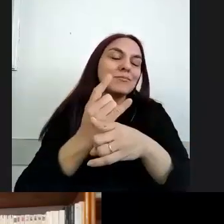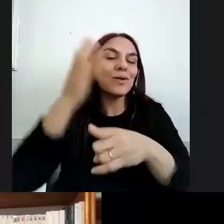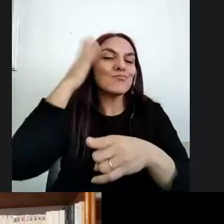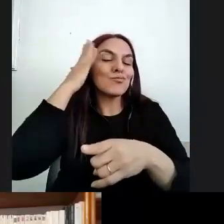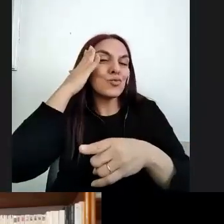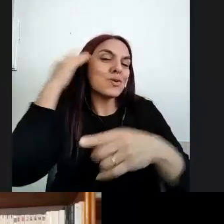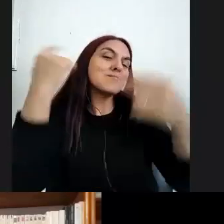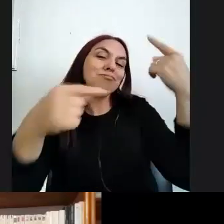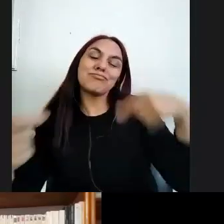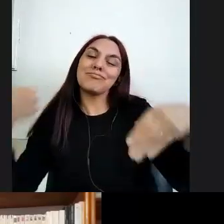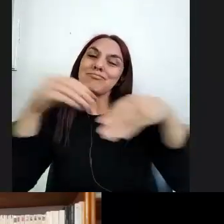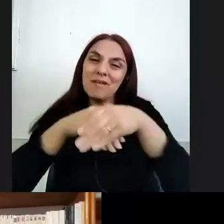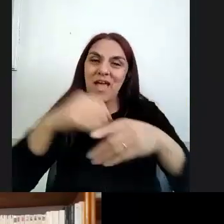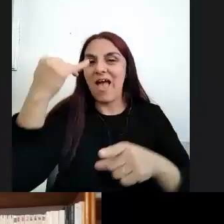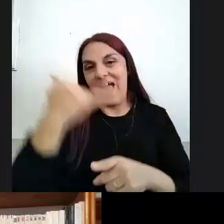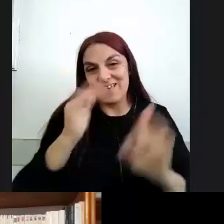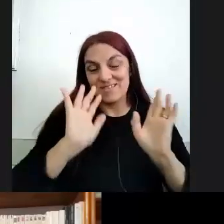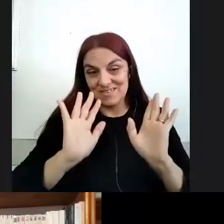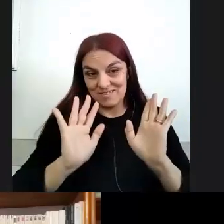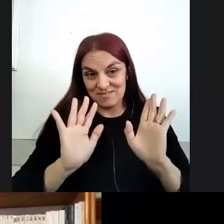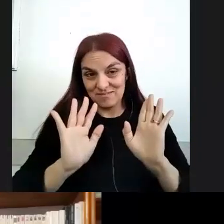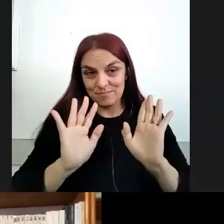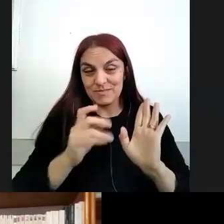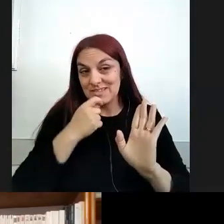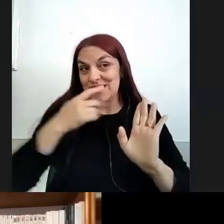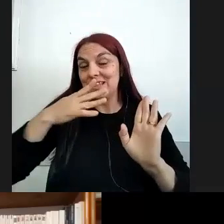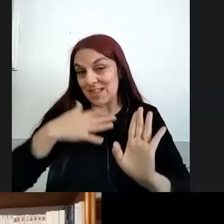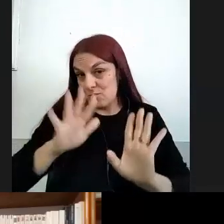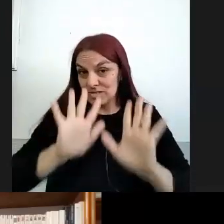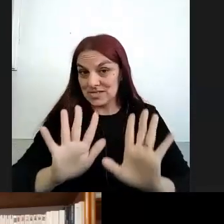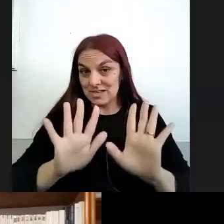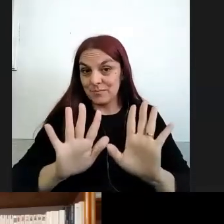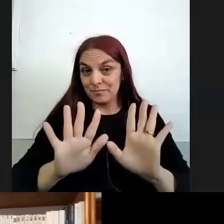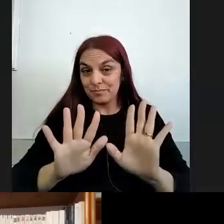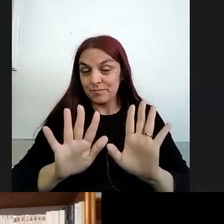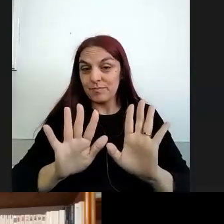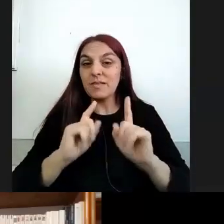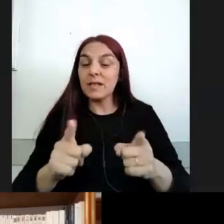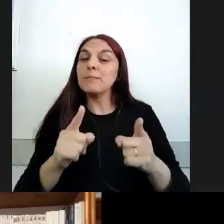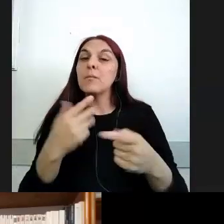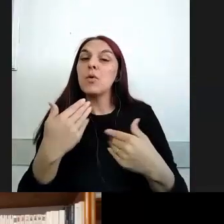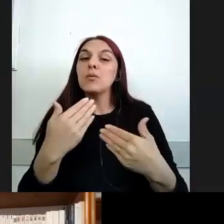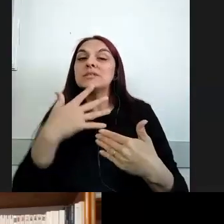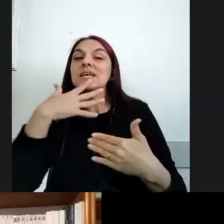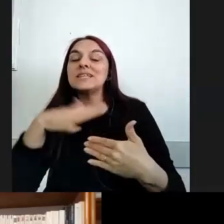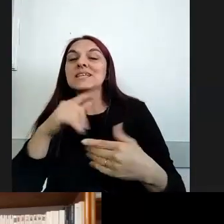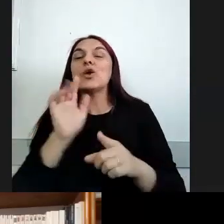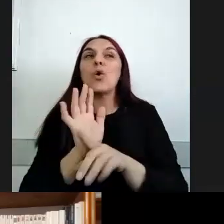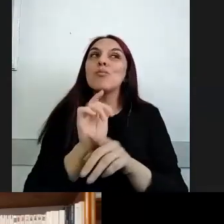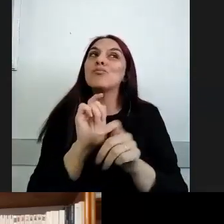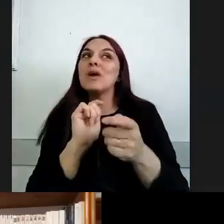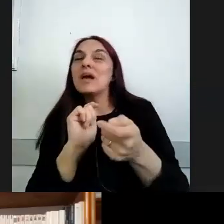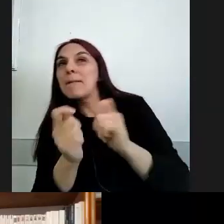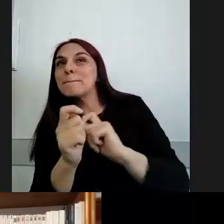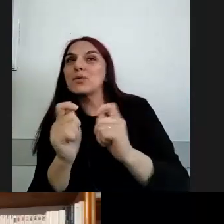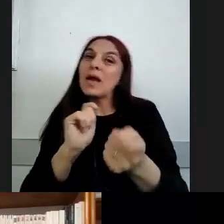digamos partimos de comprender esto la importancia de entender también cierta oscilación ¿no? entre una premisa